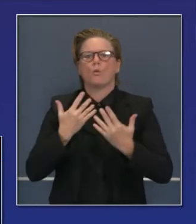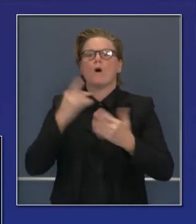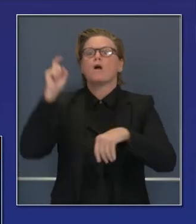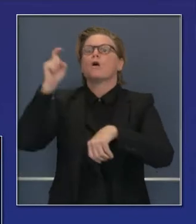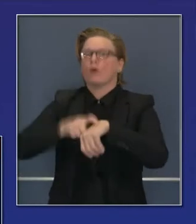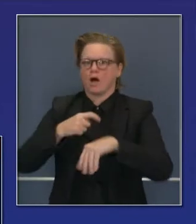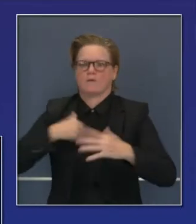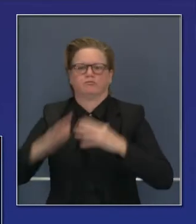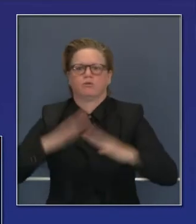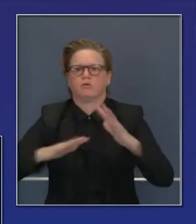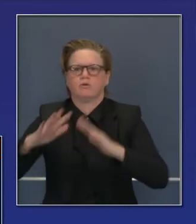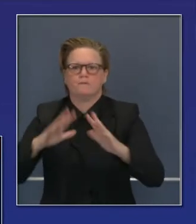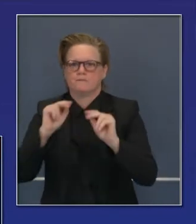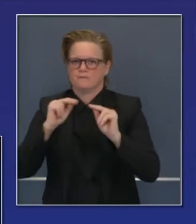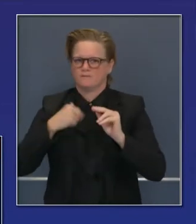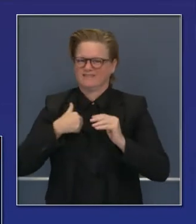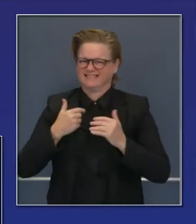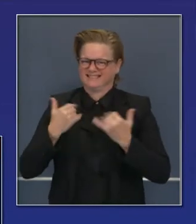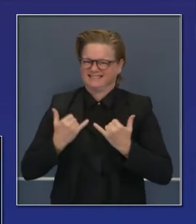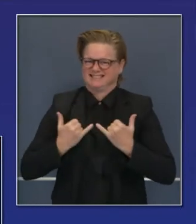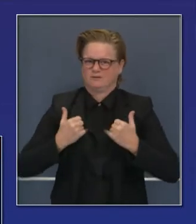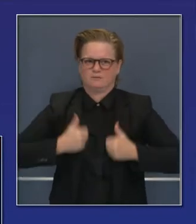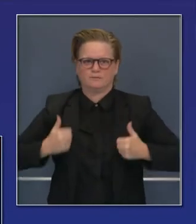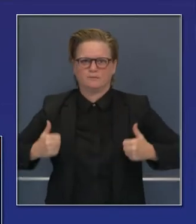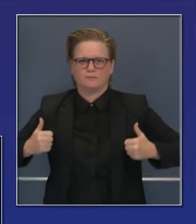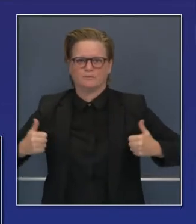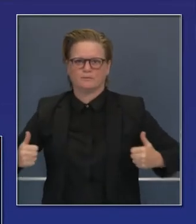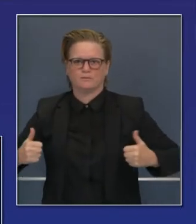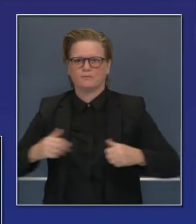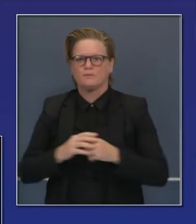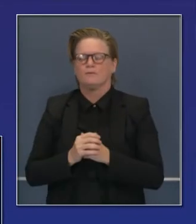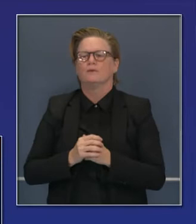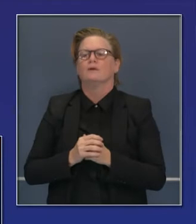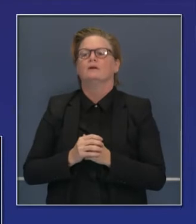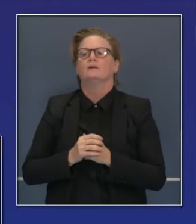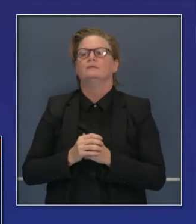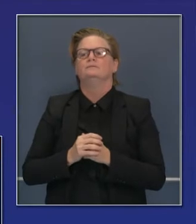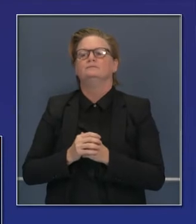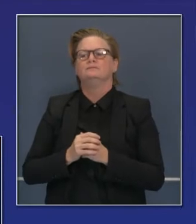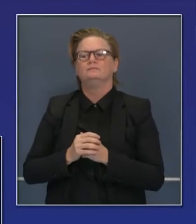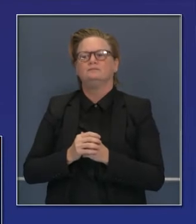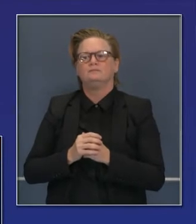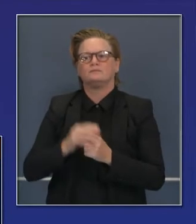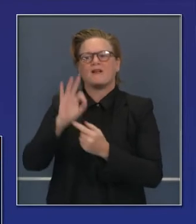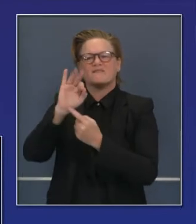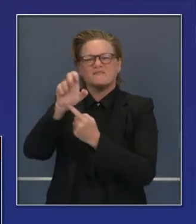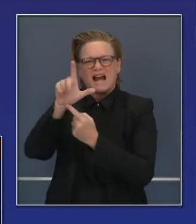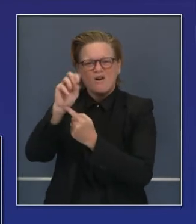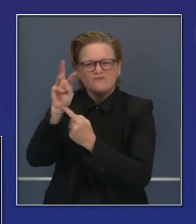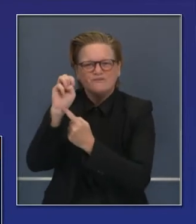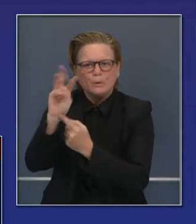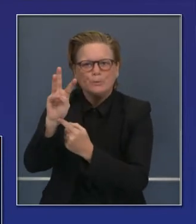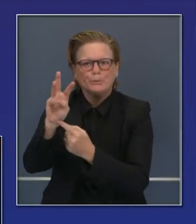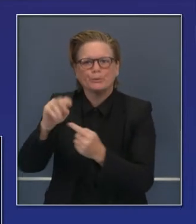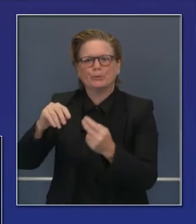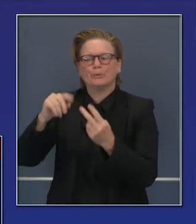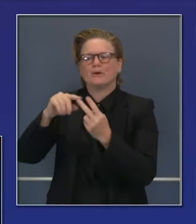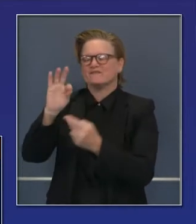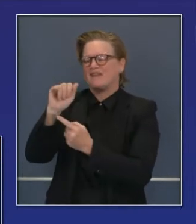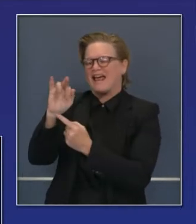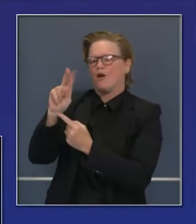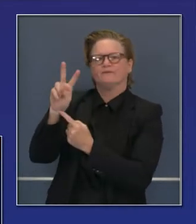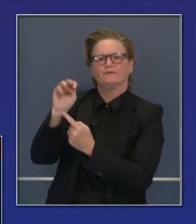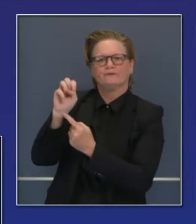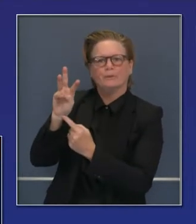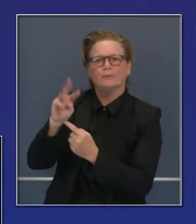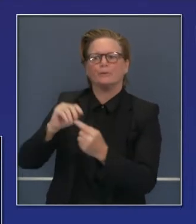la lista de nueve instalaciones adicionales. Mencioné algunas de estas en el pasado, Fairview en Porterville. Esta es la lista más